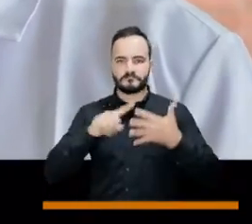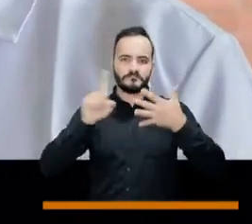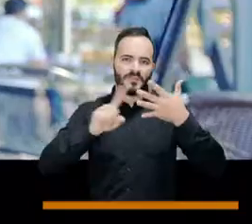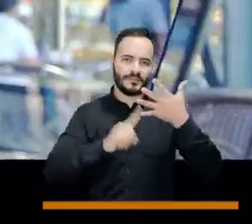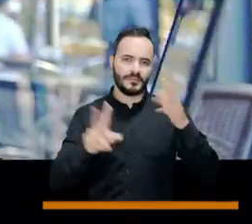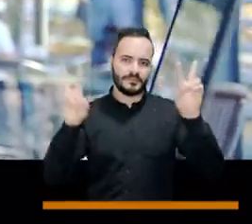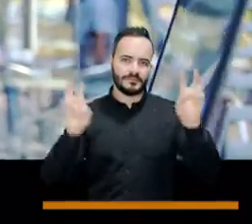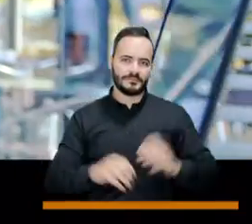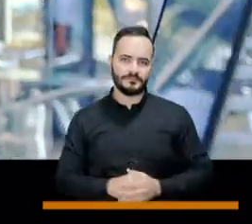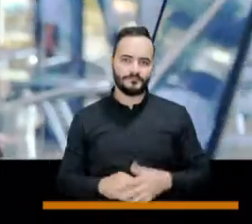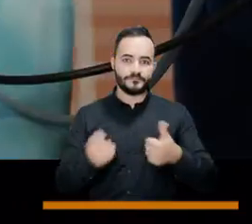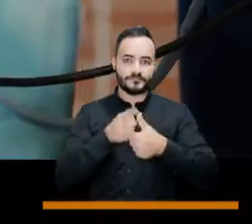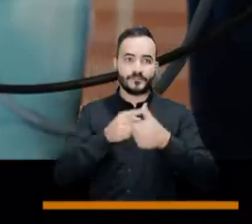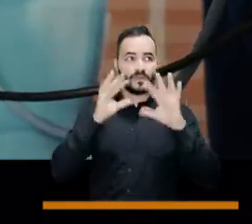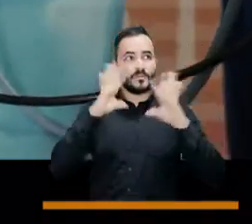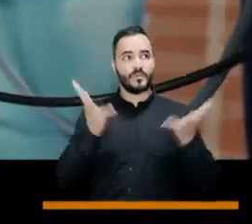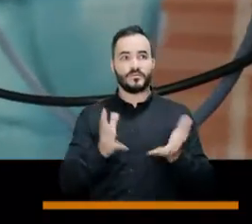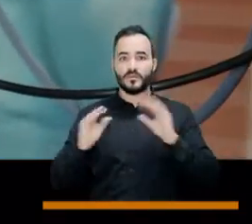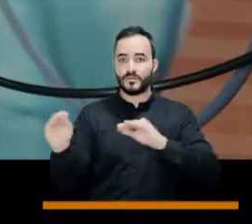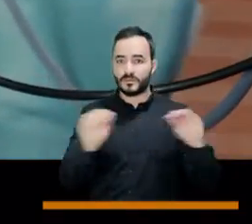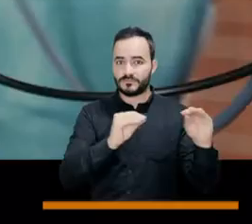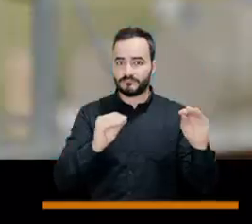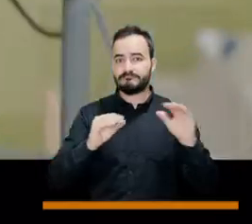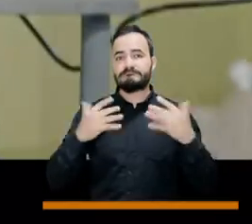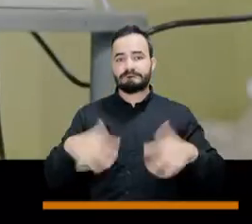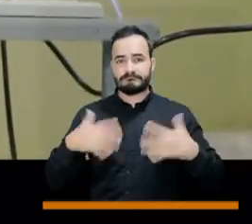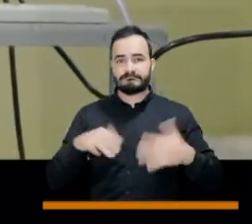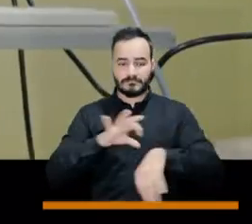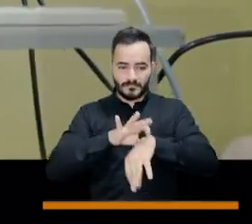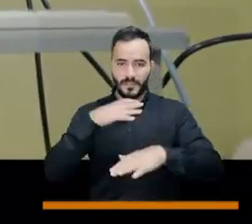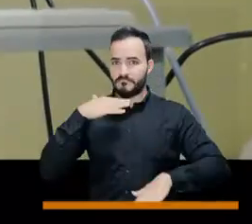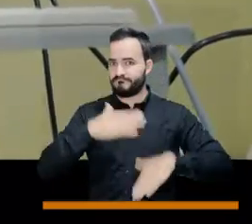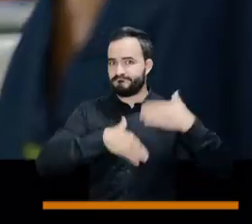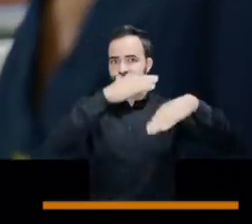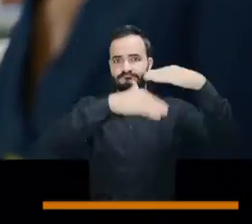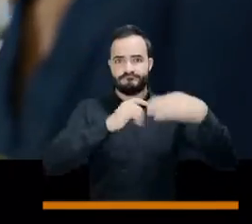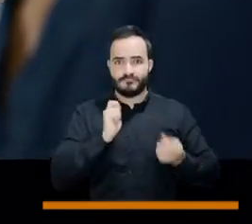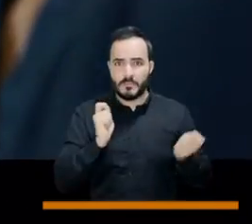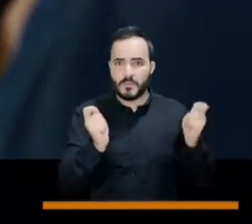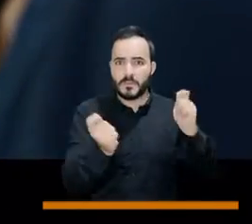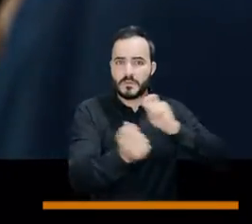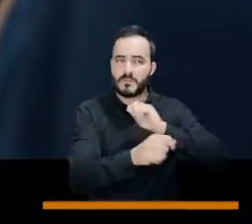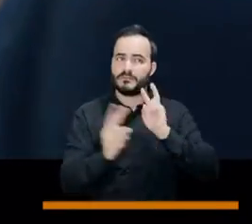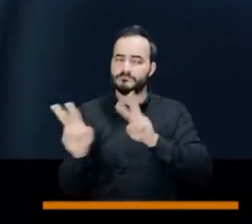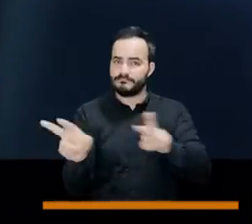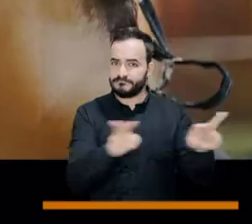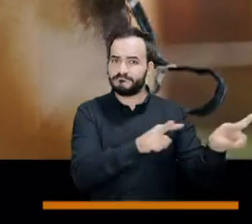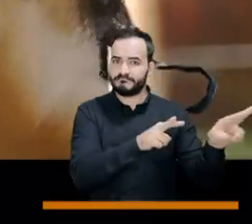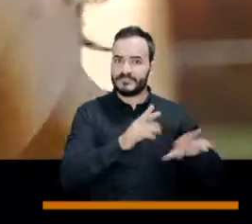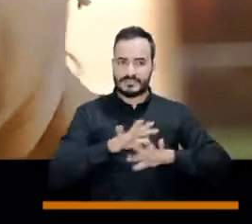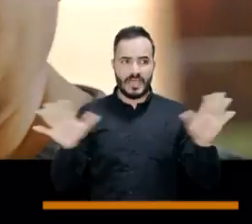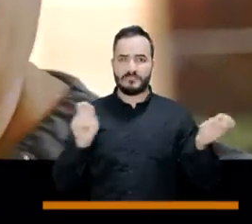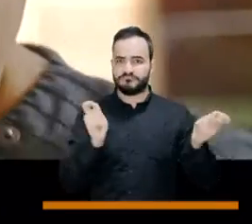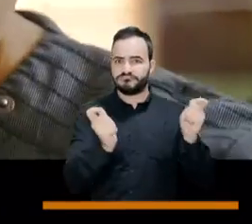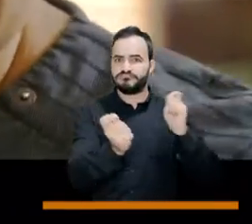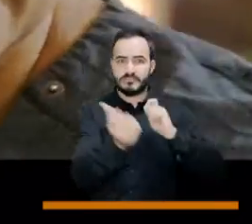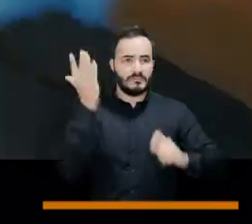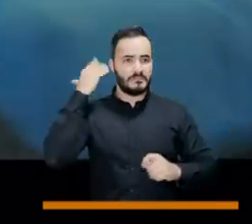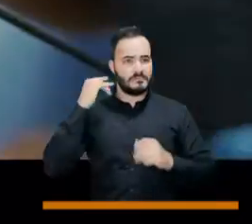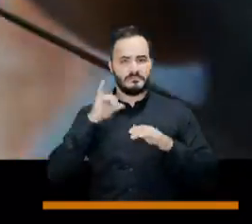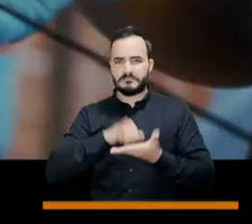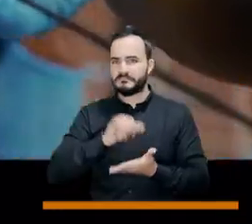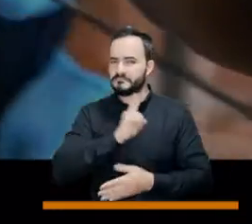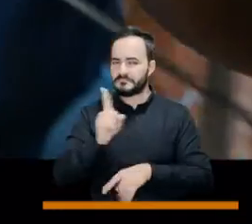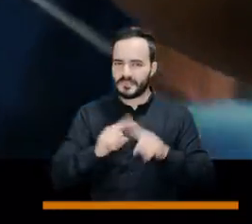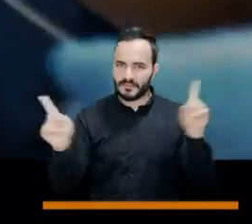primero es la educación médica en el mundo, ha ido transformando, se ha ido cambiando, se han ido generando